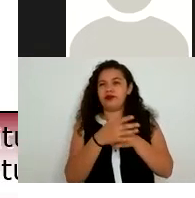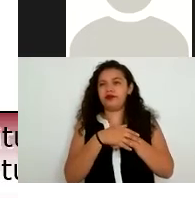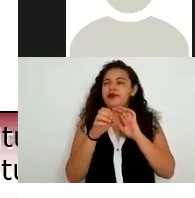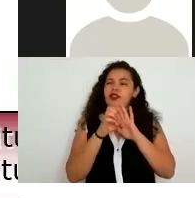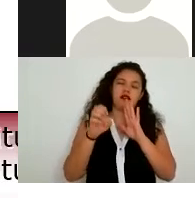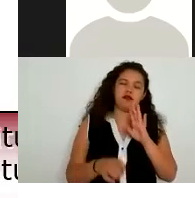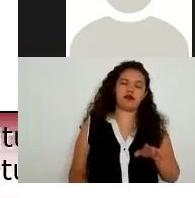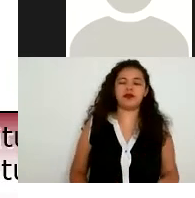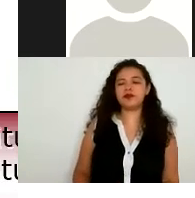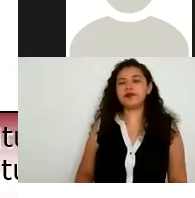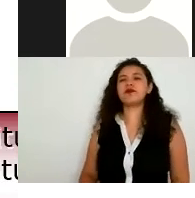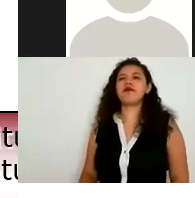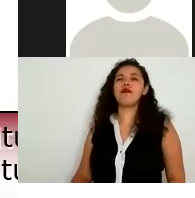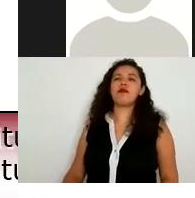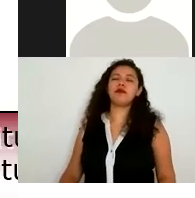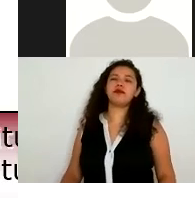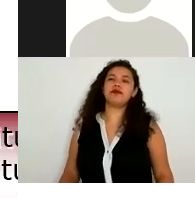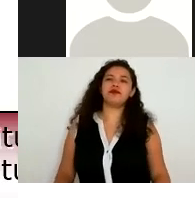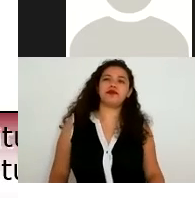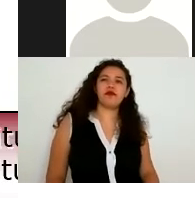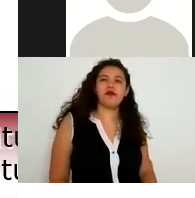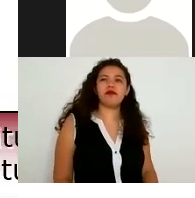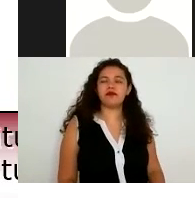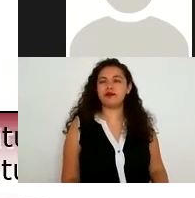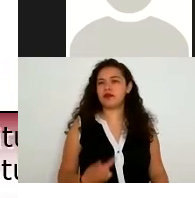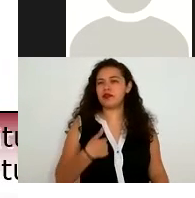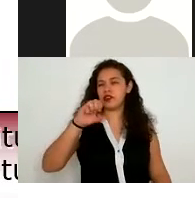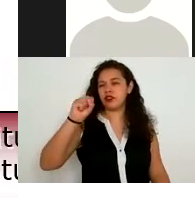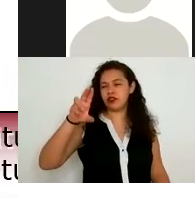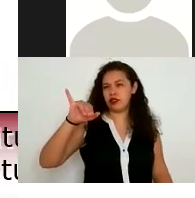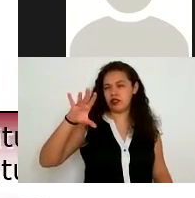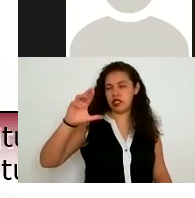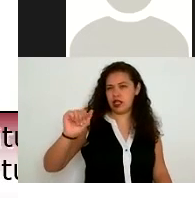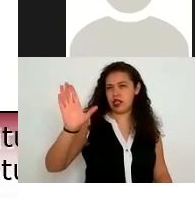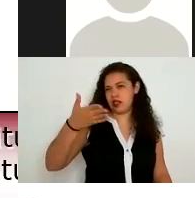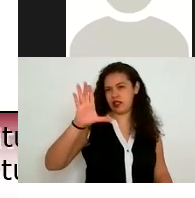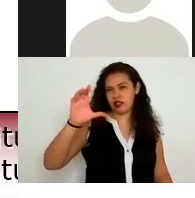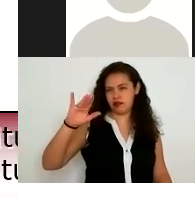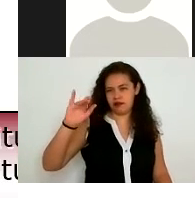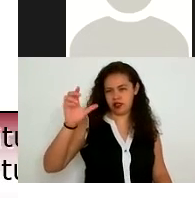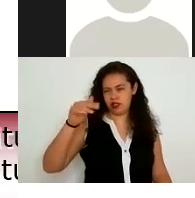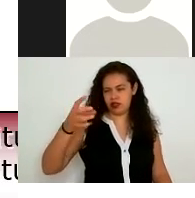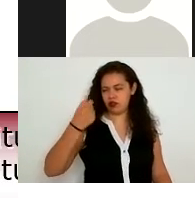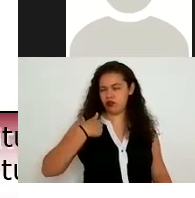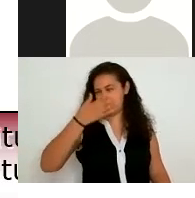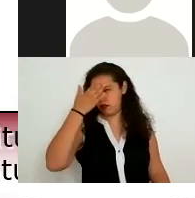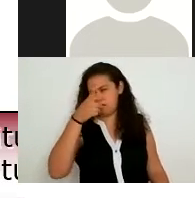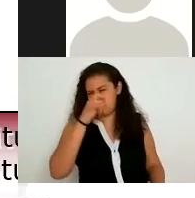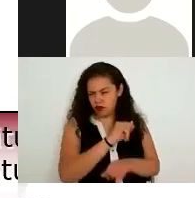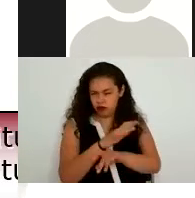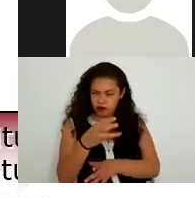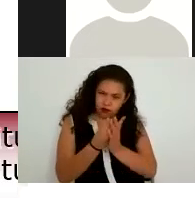me dice yo soy Sonia Camacho y quiero saber si tú tienes mis datos personales